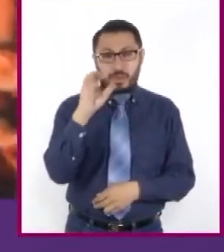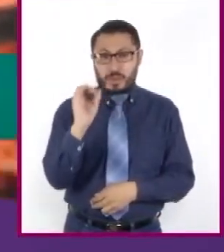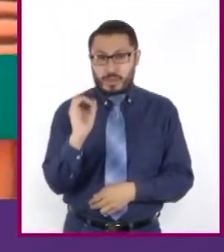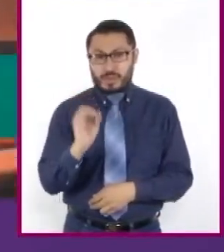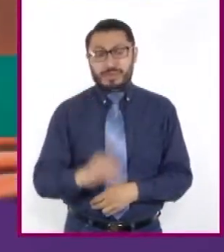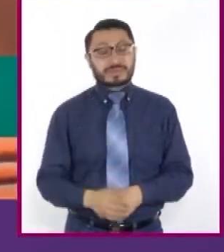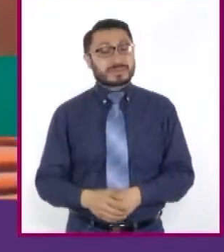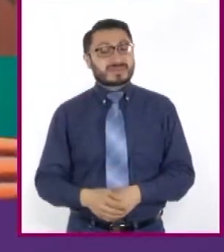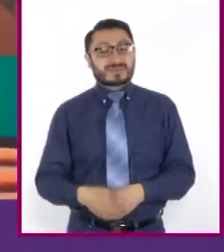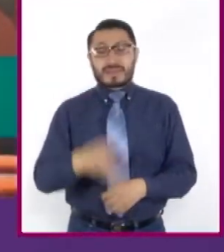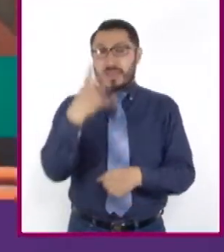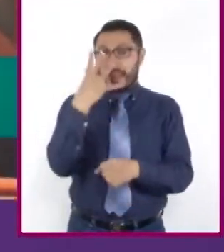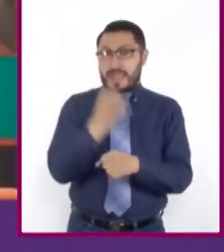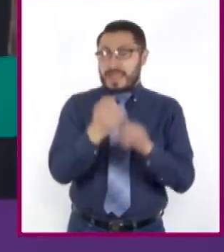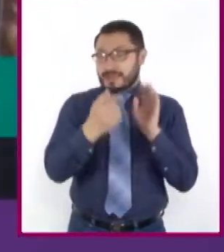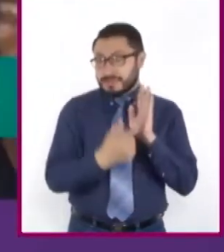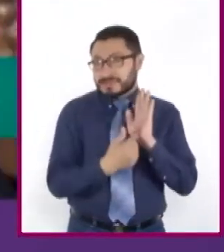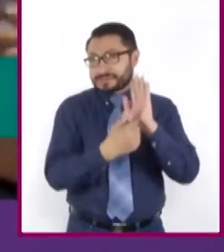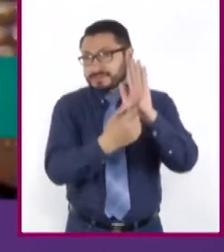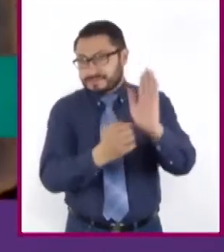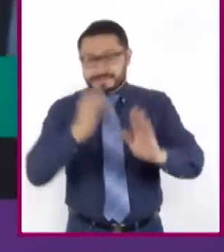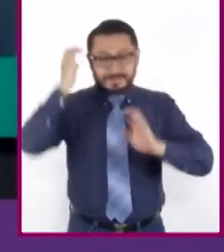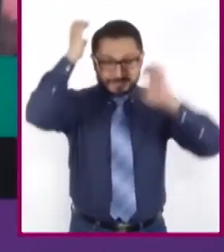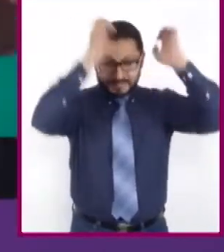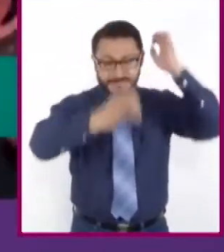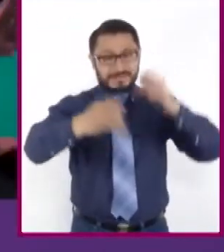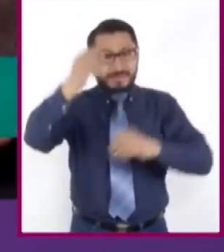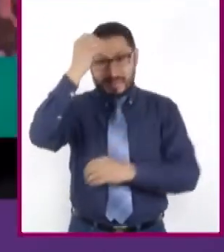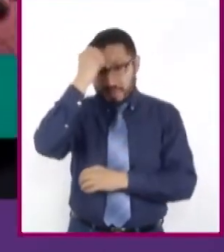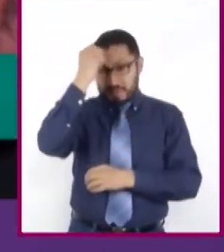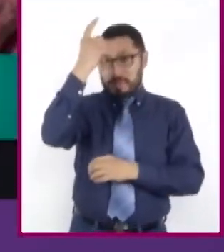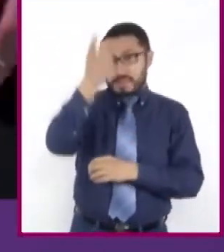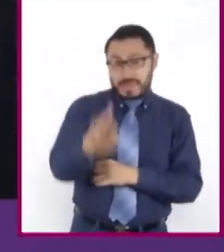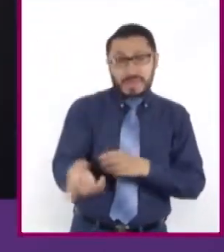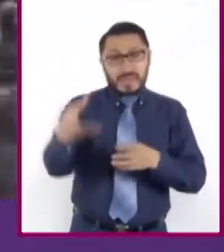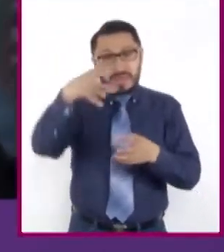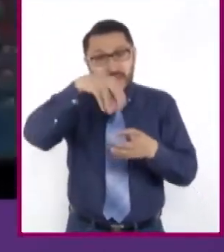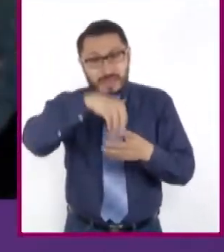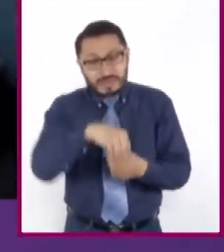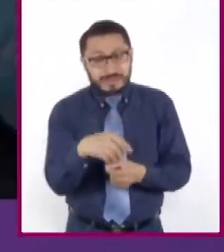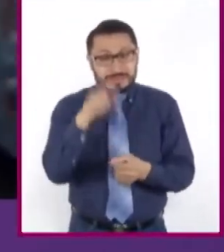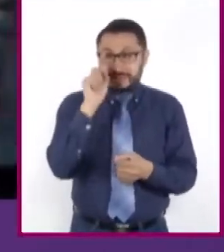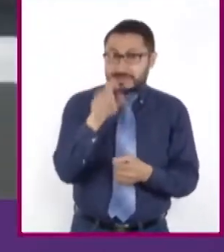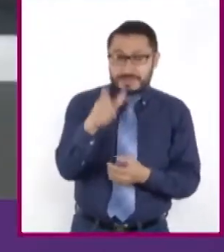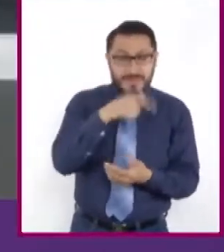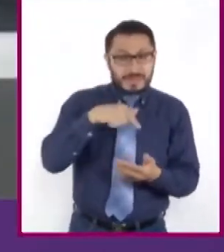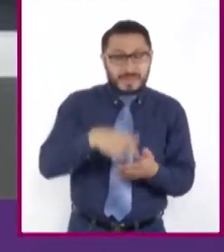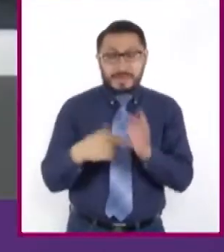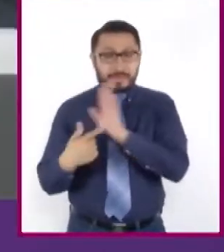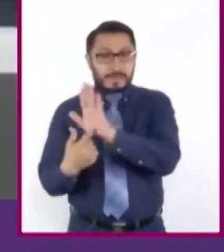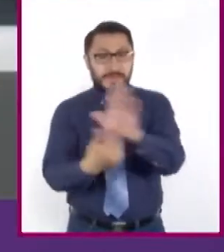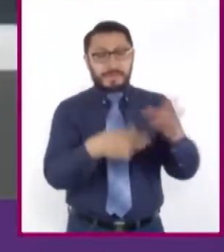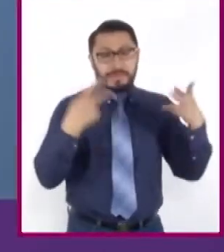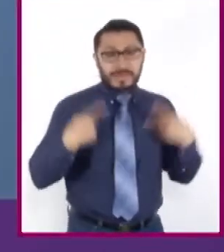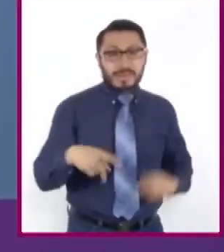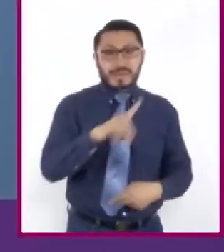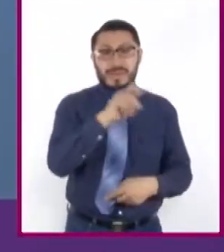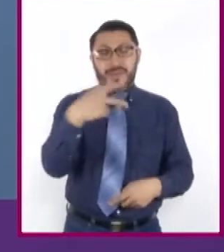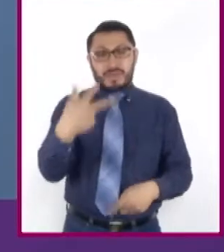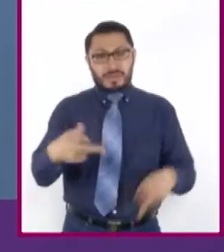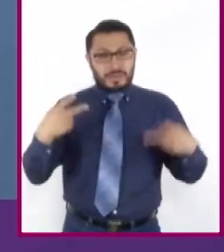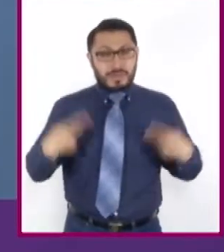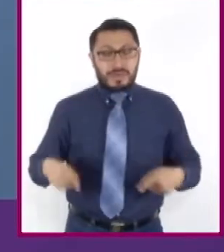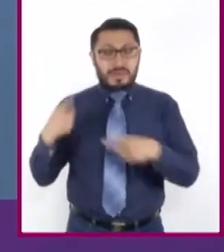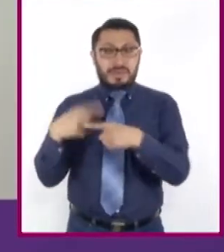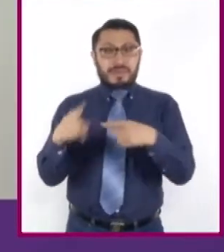En su quinta edición, el ingenio es reunido en un mismo espacio para mostrar las obras de 108 creadores de variados oficios